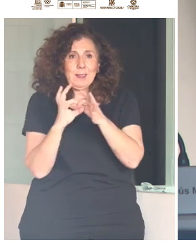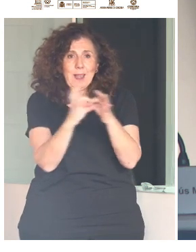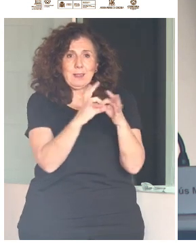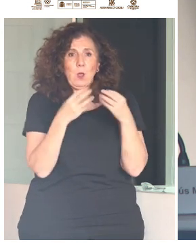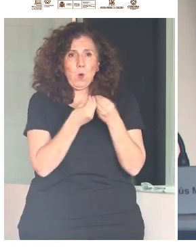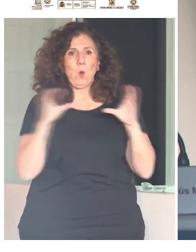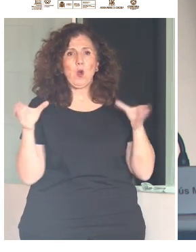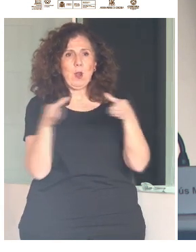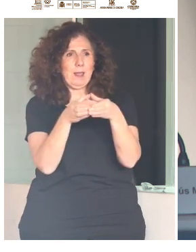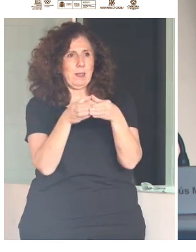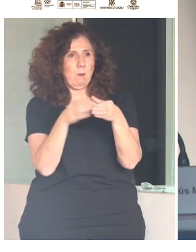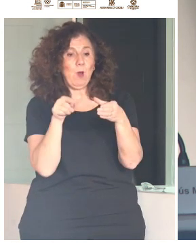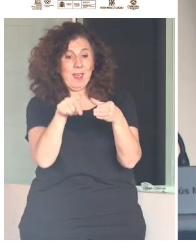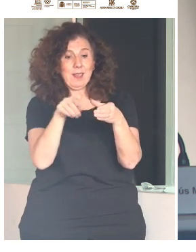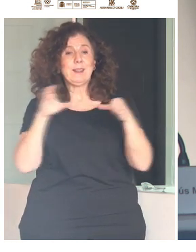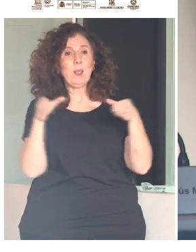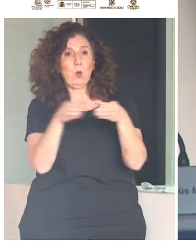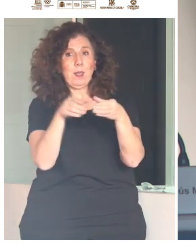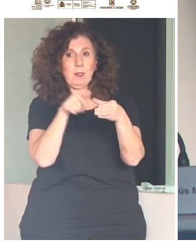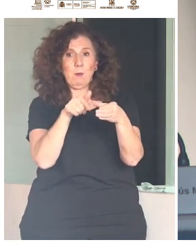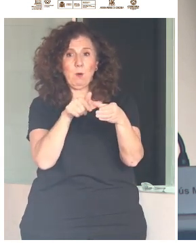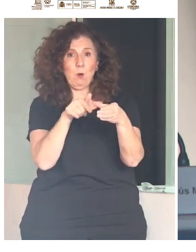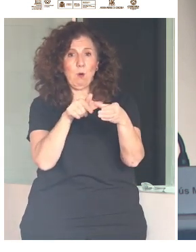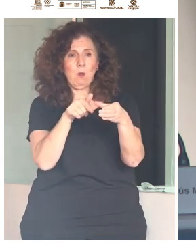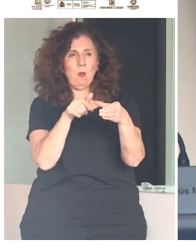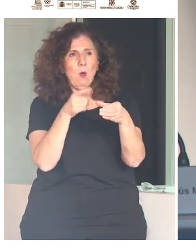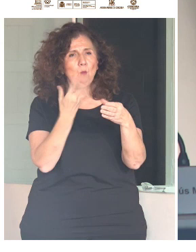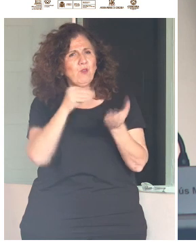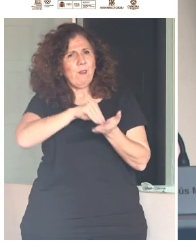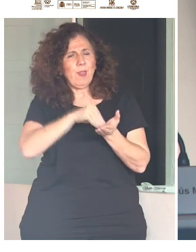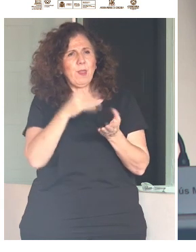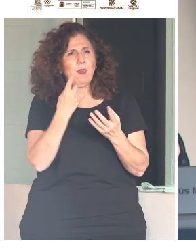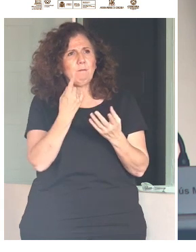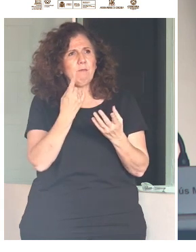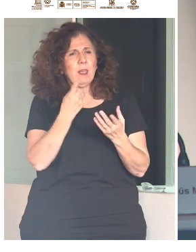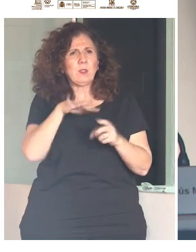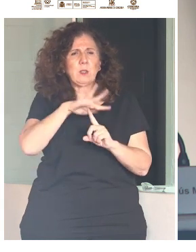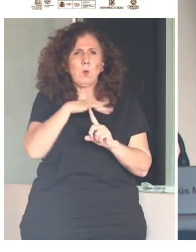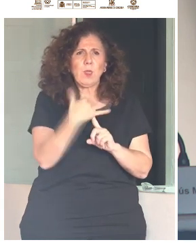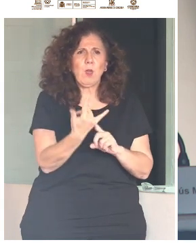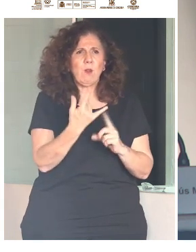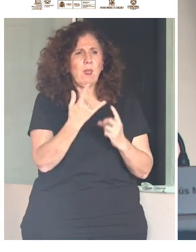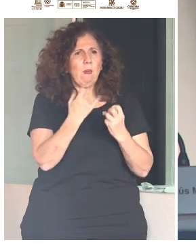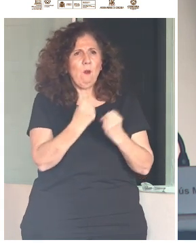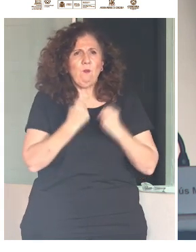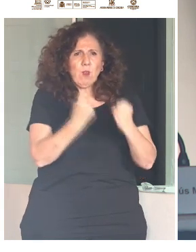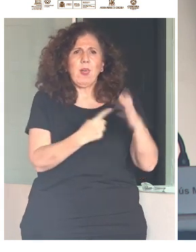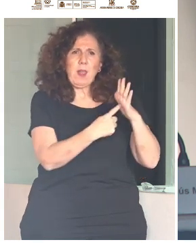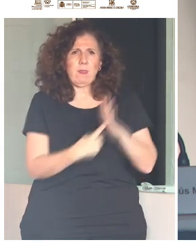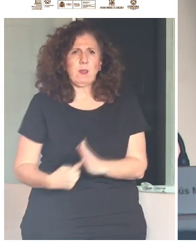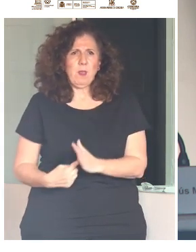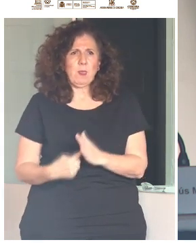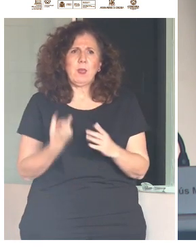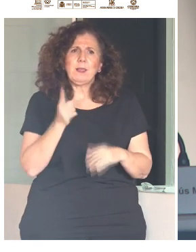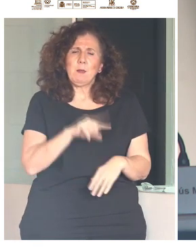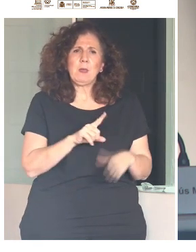colectivo en posiciones forzadas de negación, de irrespeto, de discriminación y de